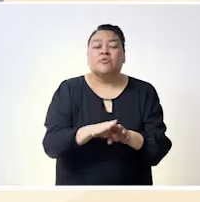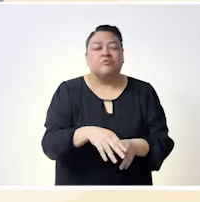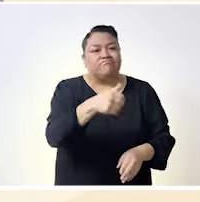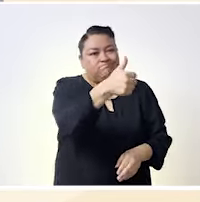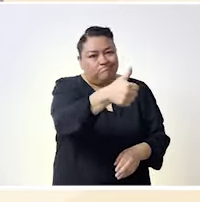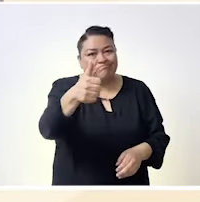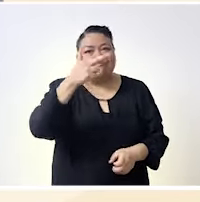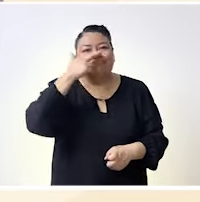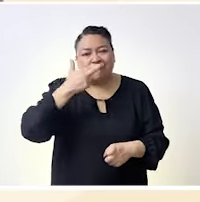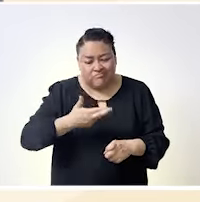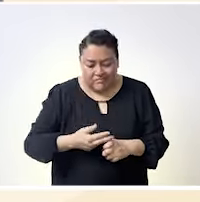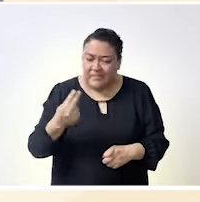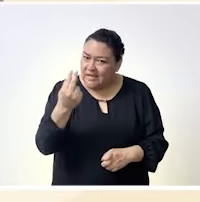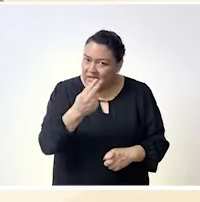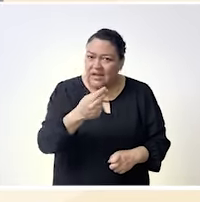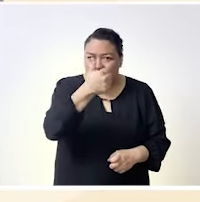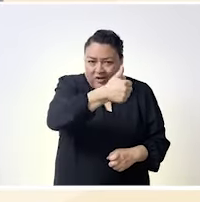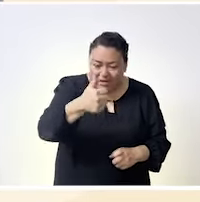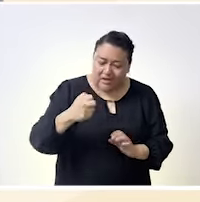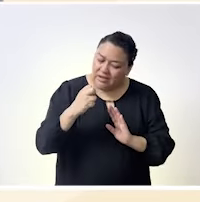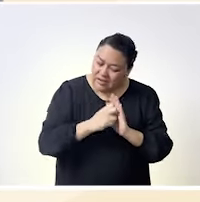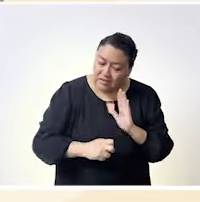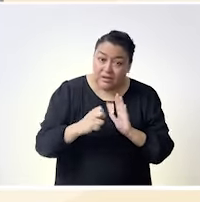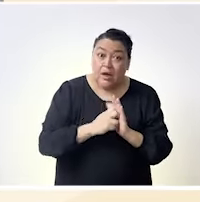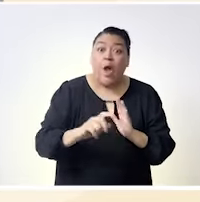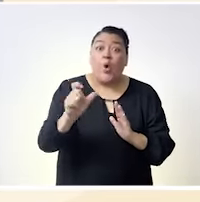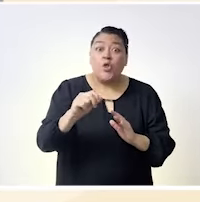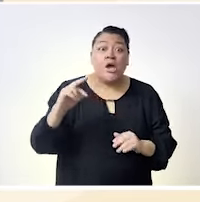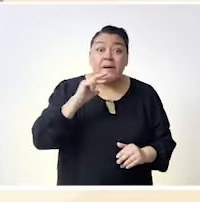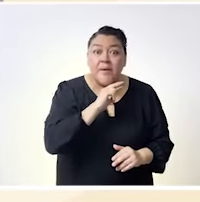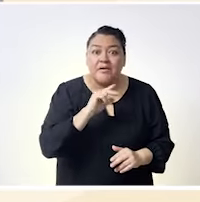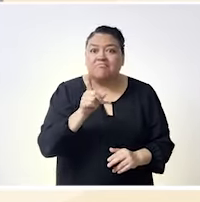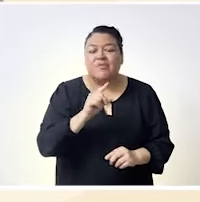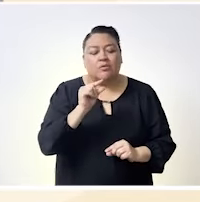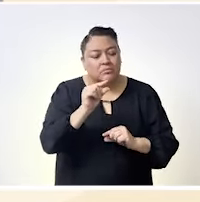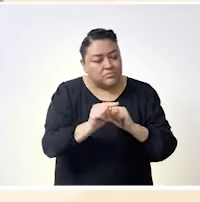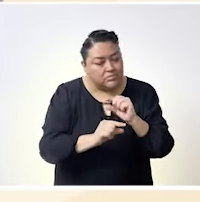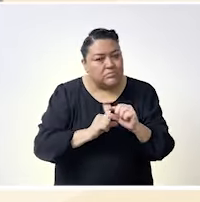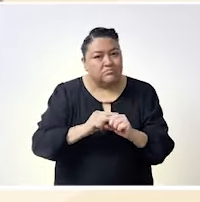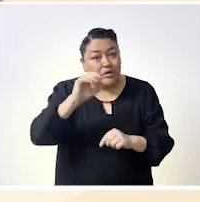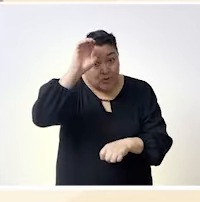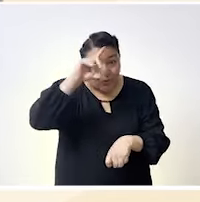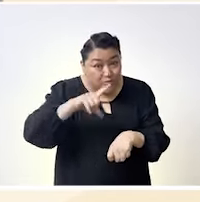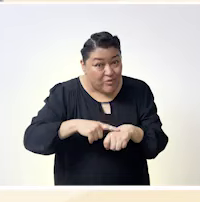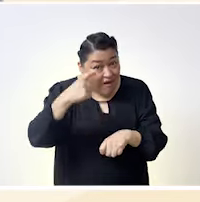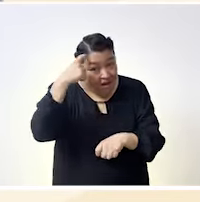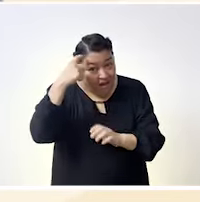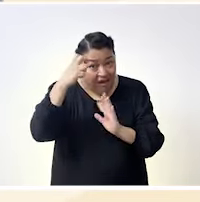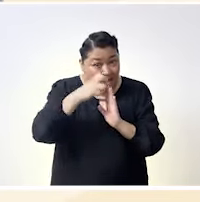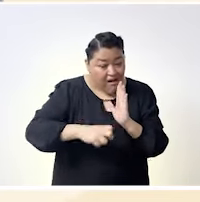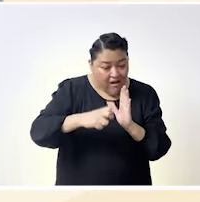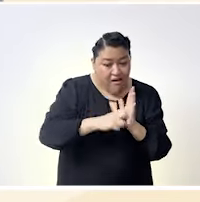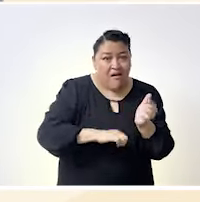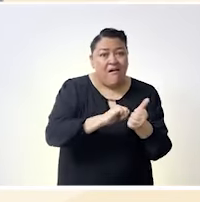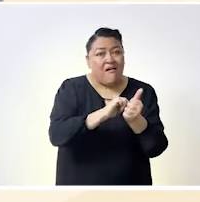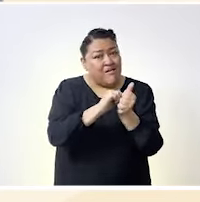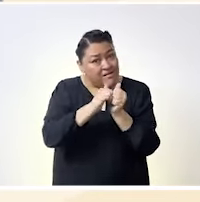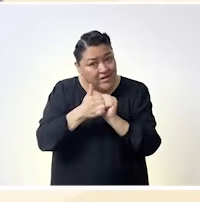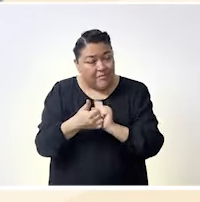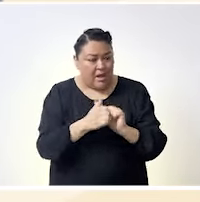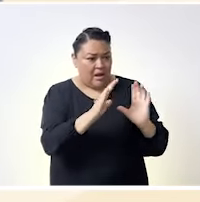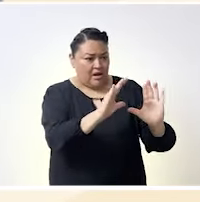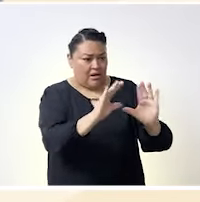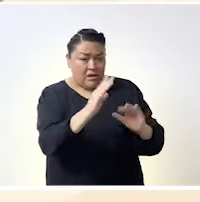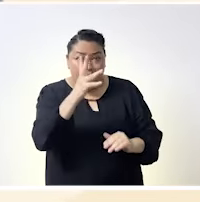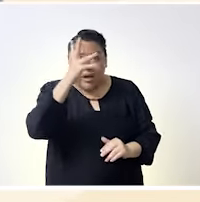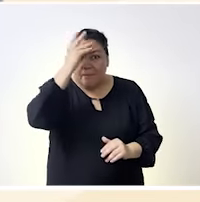tema de un compromiso entiendo que es un proceso de largo aliento entiendo que es un proceso de transformación cultural de educación